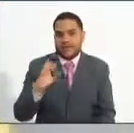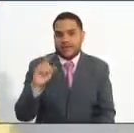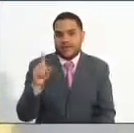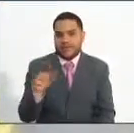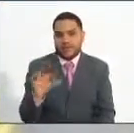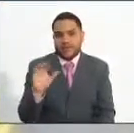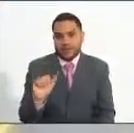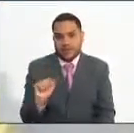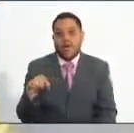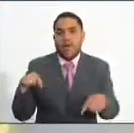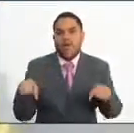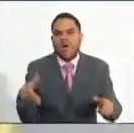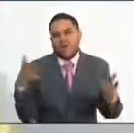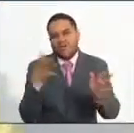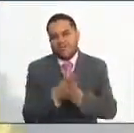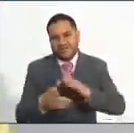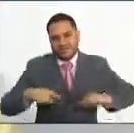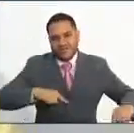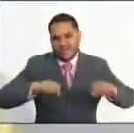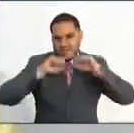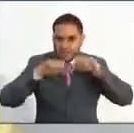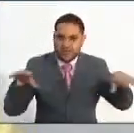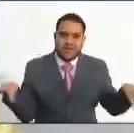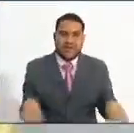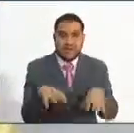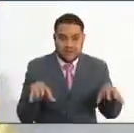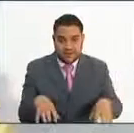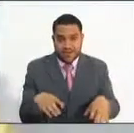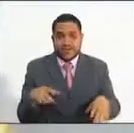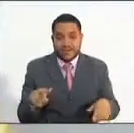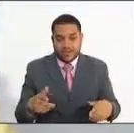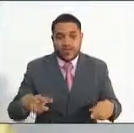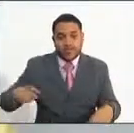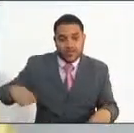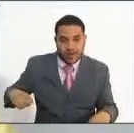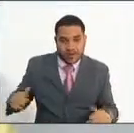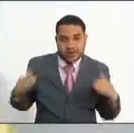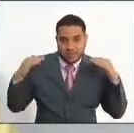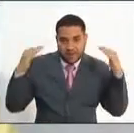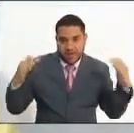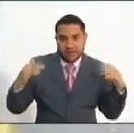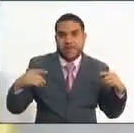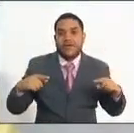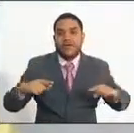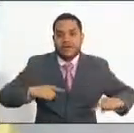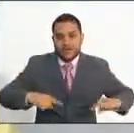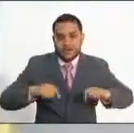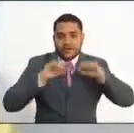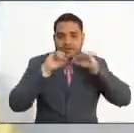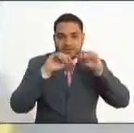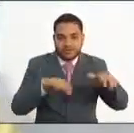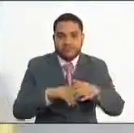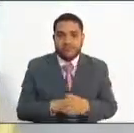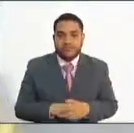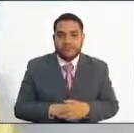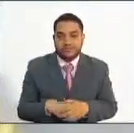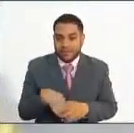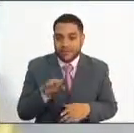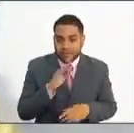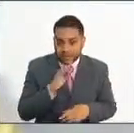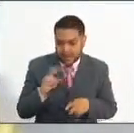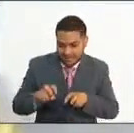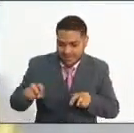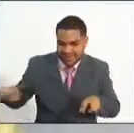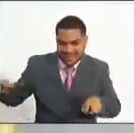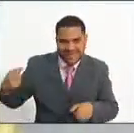Estamos hoy en esta administración pública en acción, este espacio de la Escuela Superior de Administración Pública, hablando con los integrantes